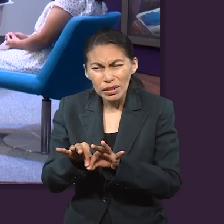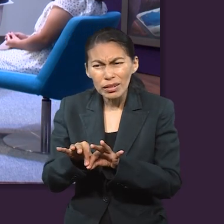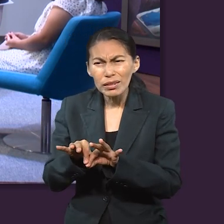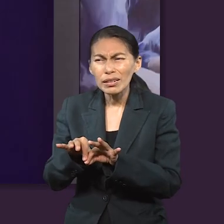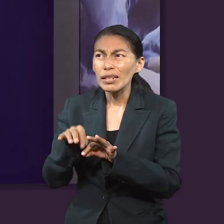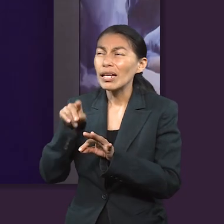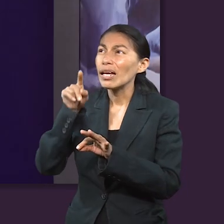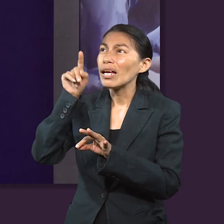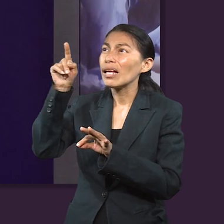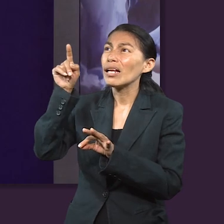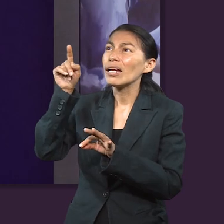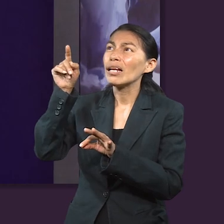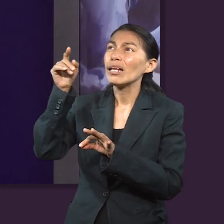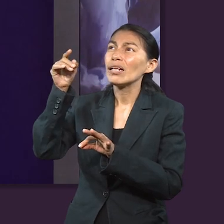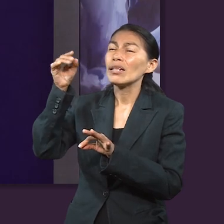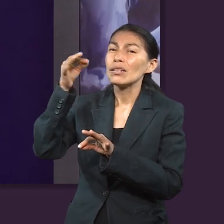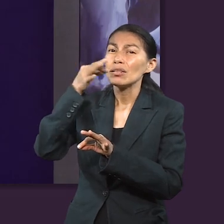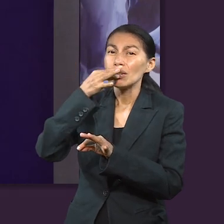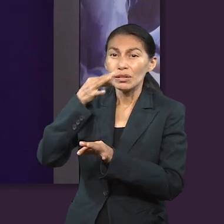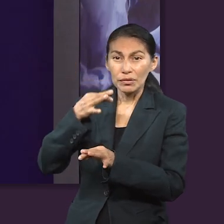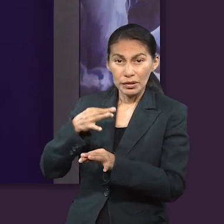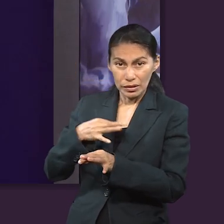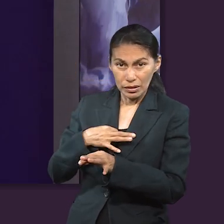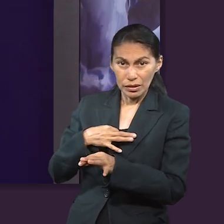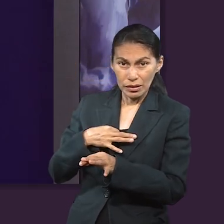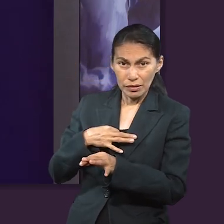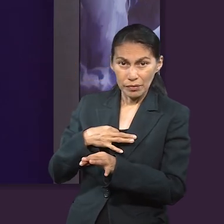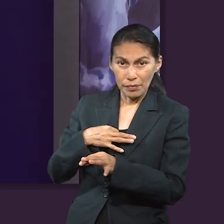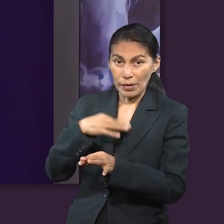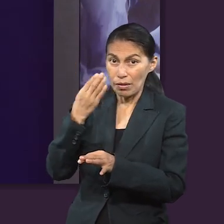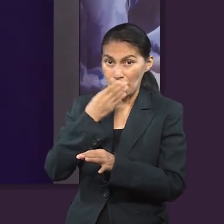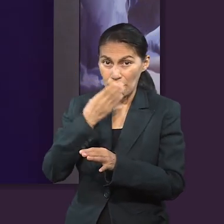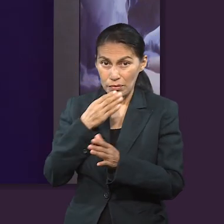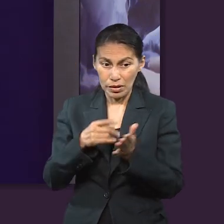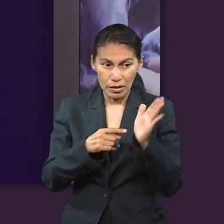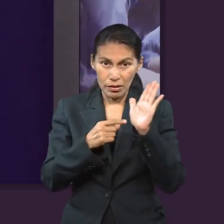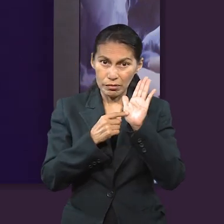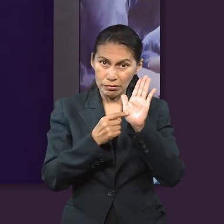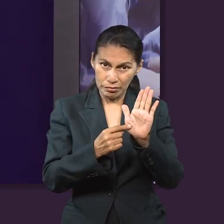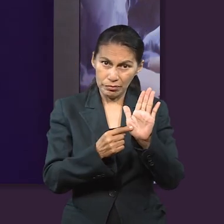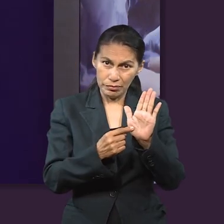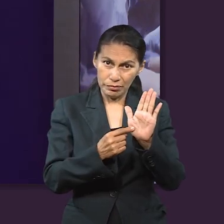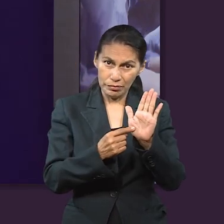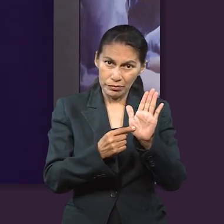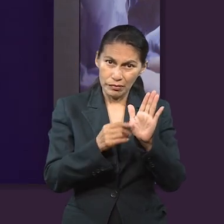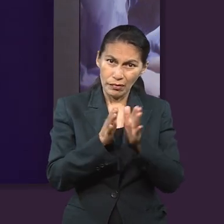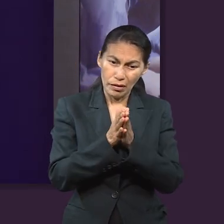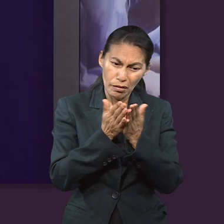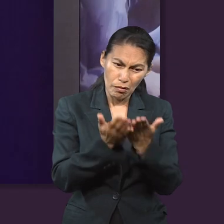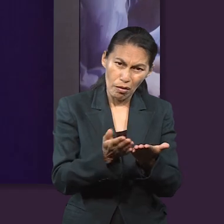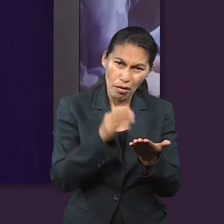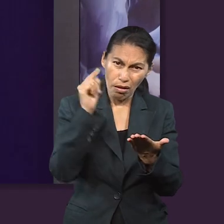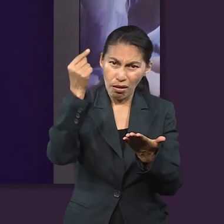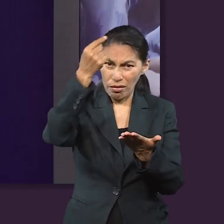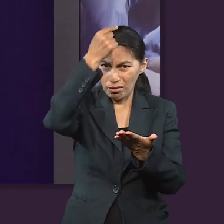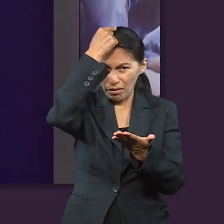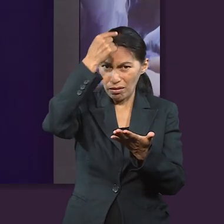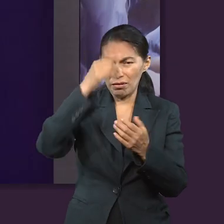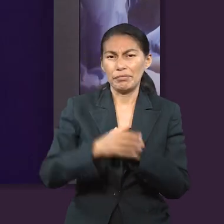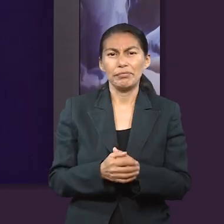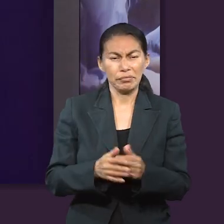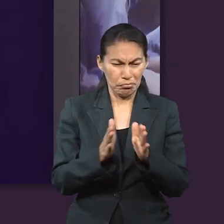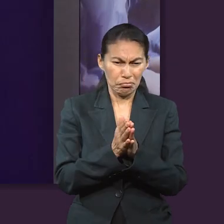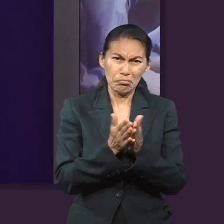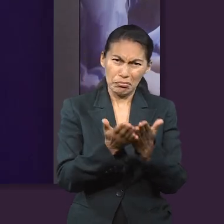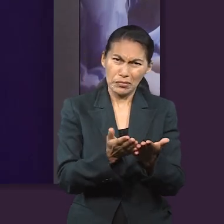saber que Dios nos avisa, ¿no? Tenemos el libro de Daniel aquí, tenemos la Biblia completa